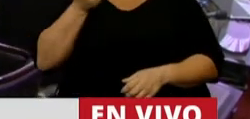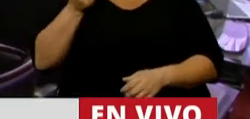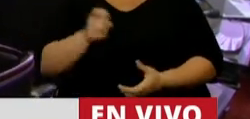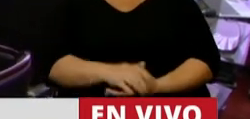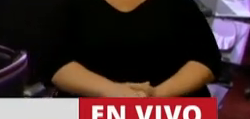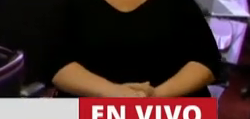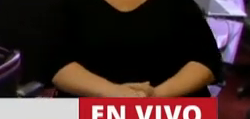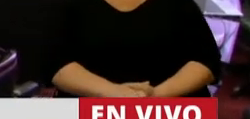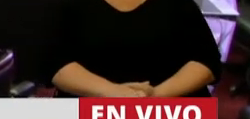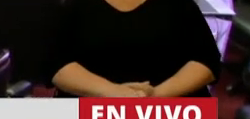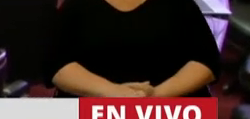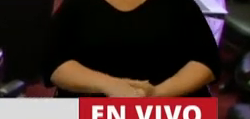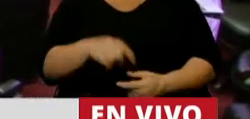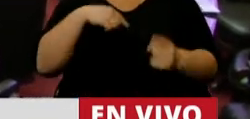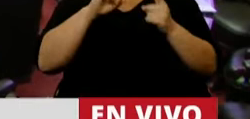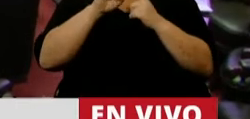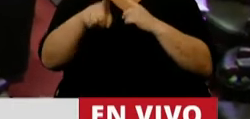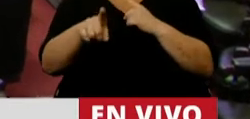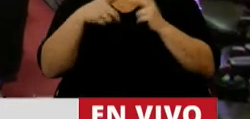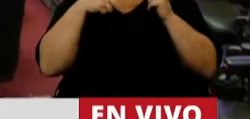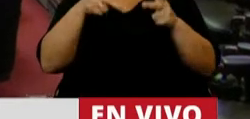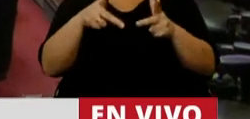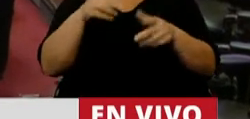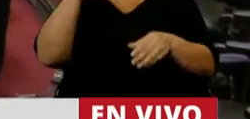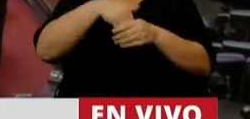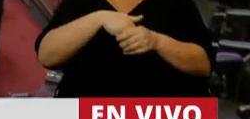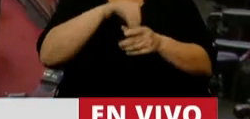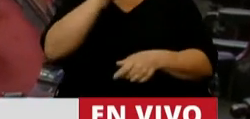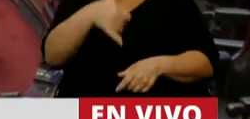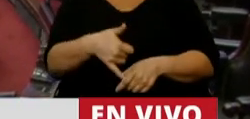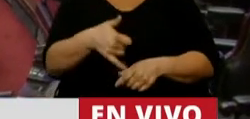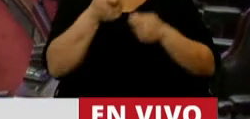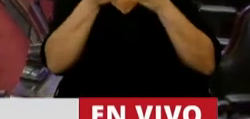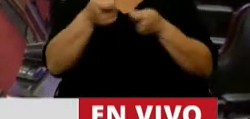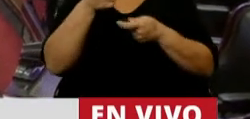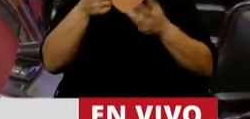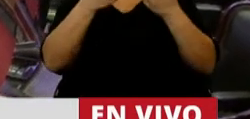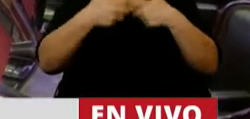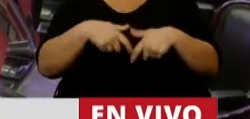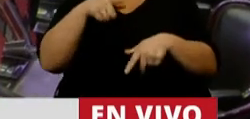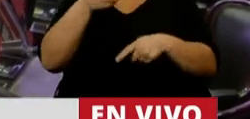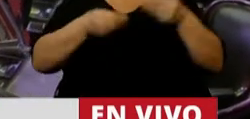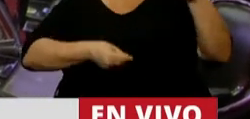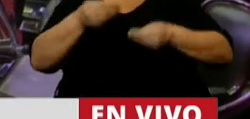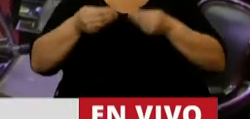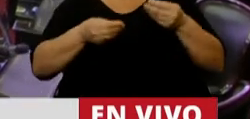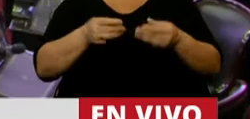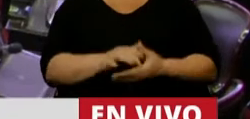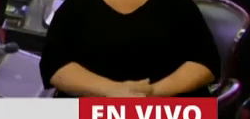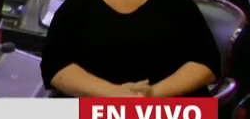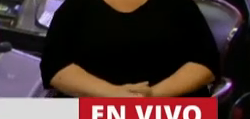adelantamos que vamos a acompañar este proyecto de presupuesto